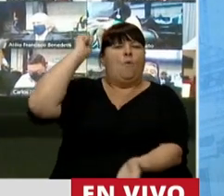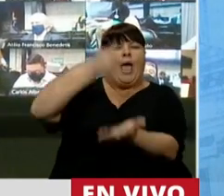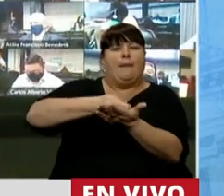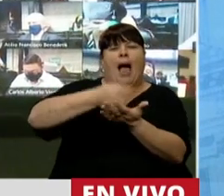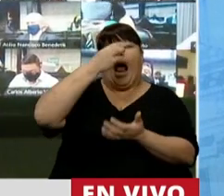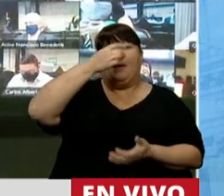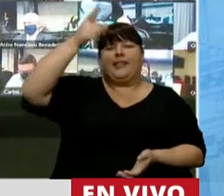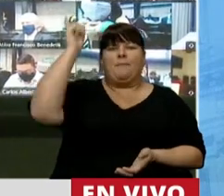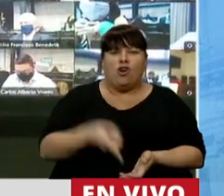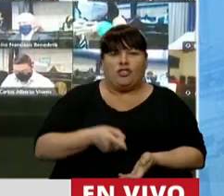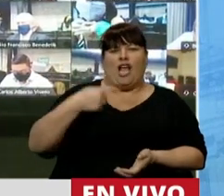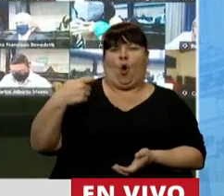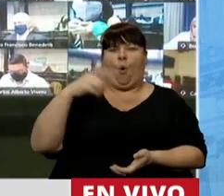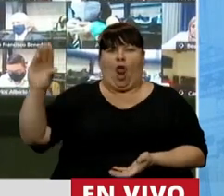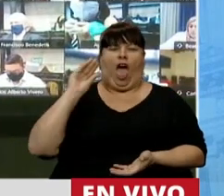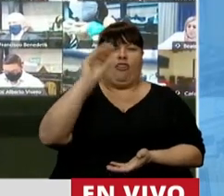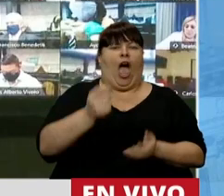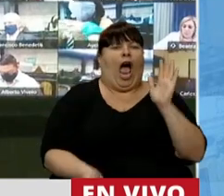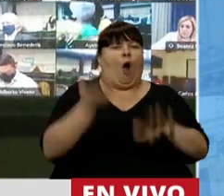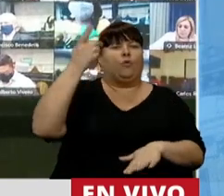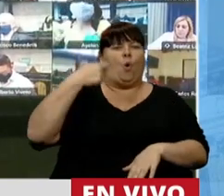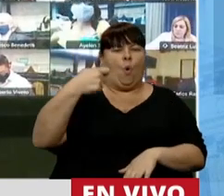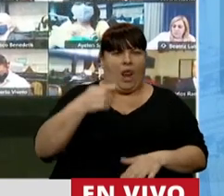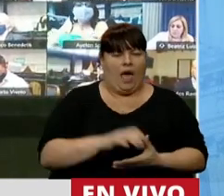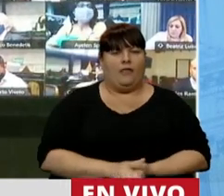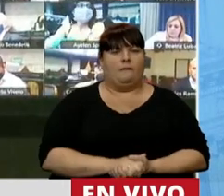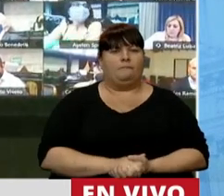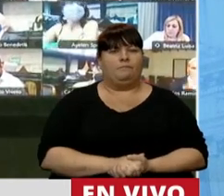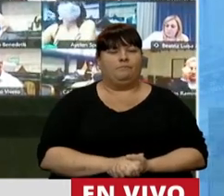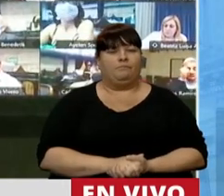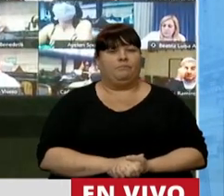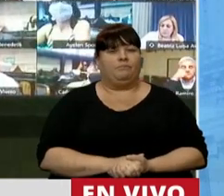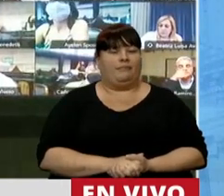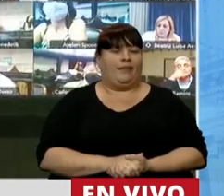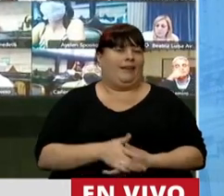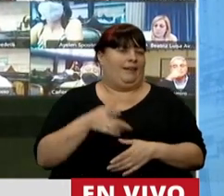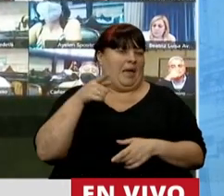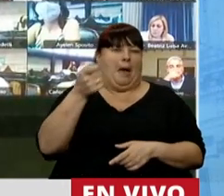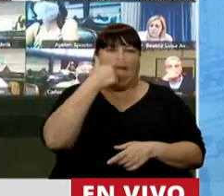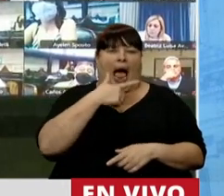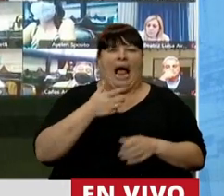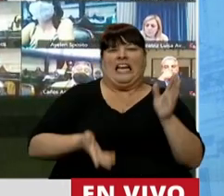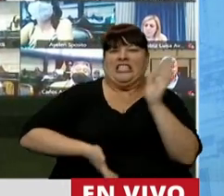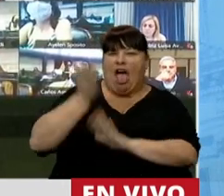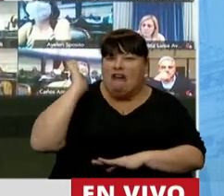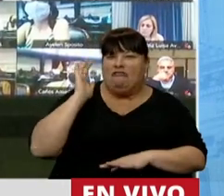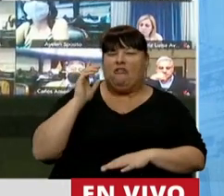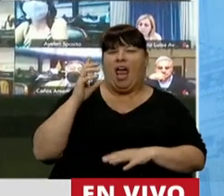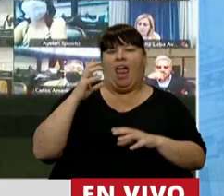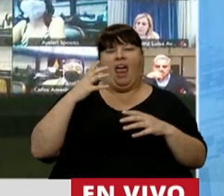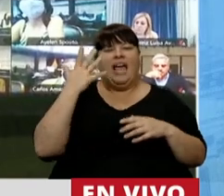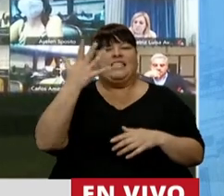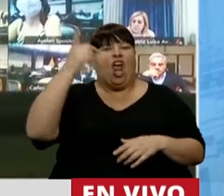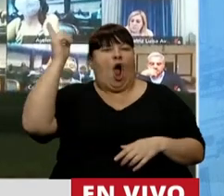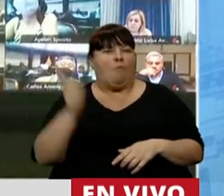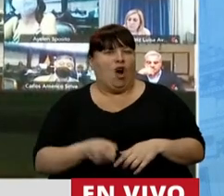el 20% a los jubilados de aumento? El maldito de Macri se fue con 5